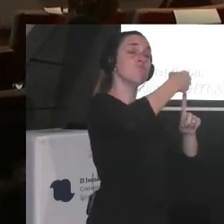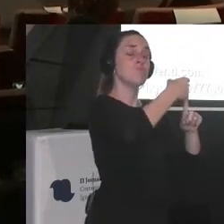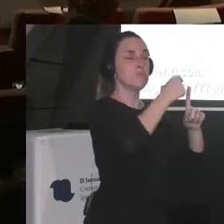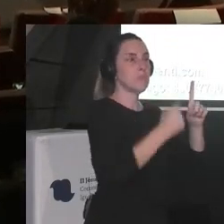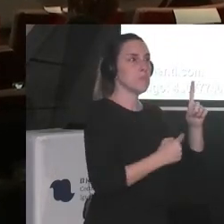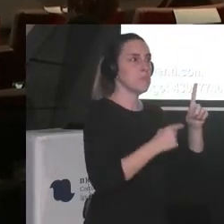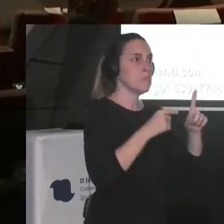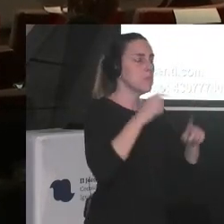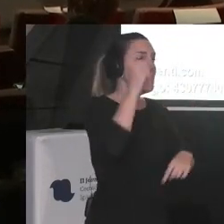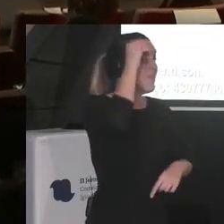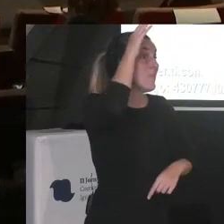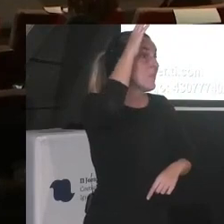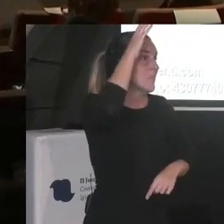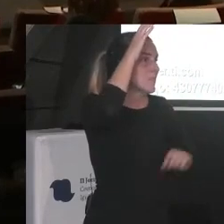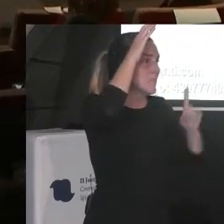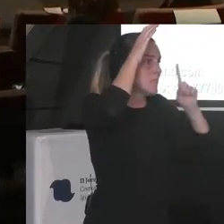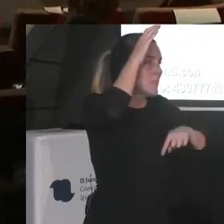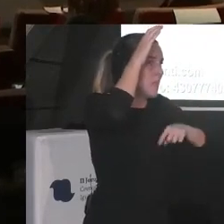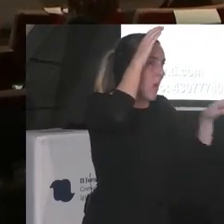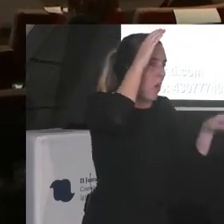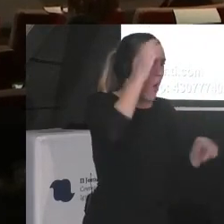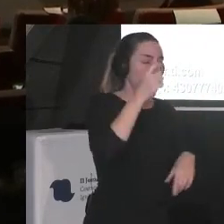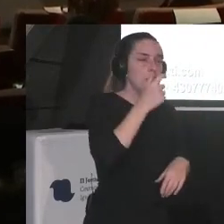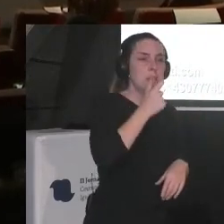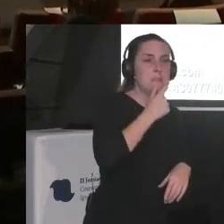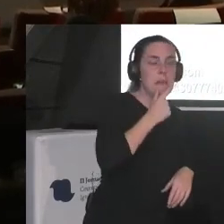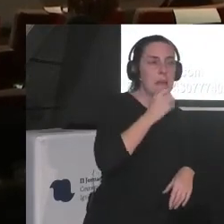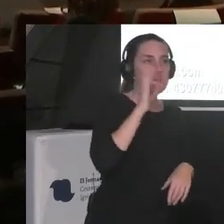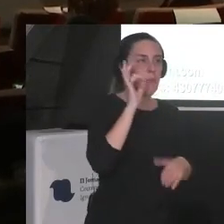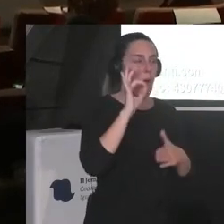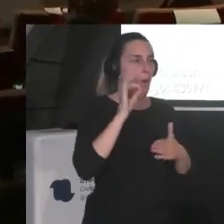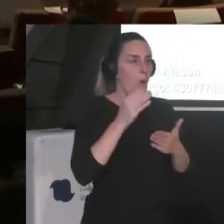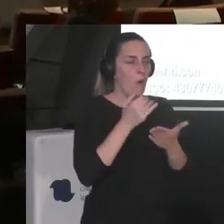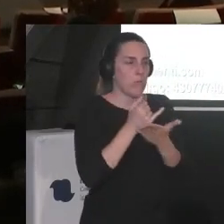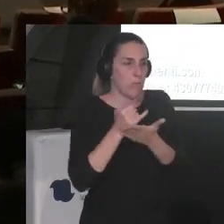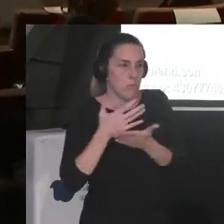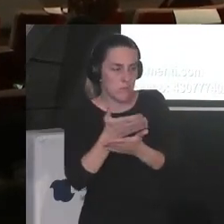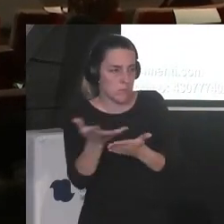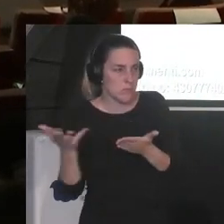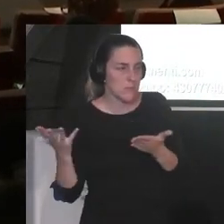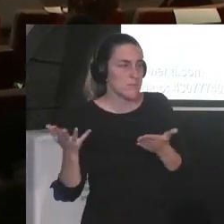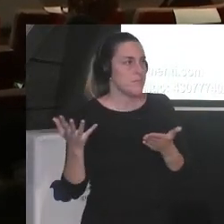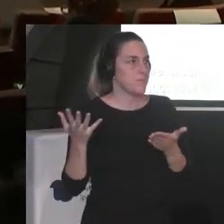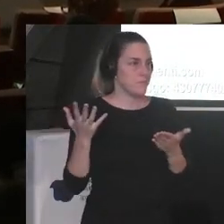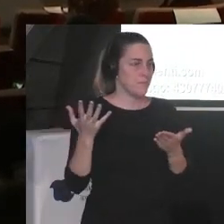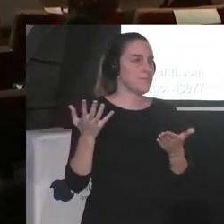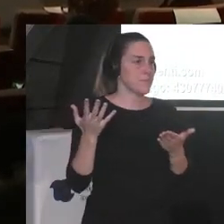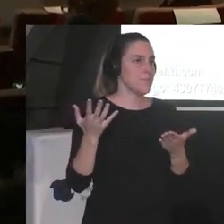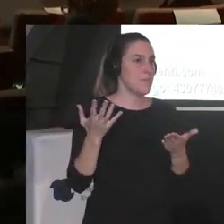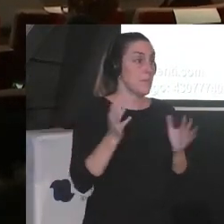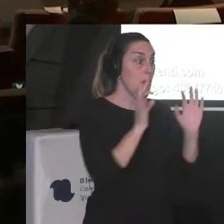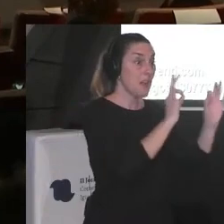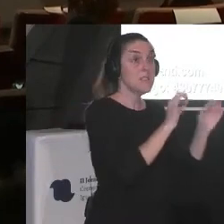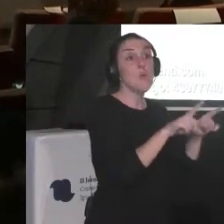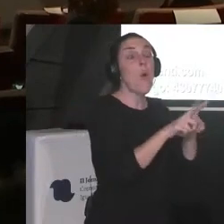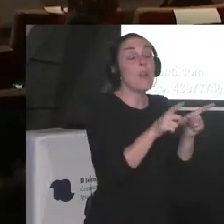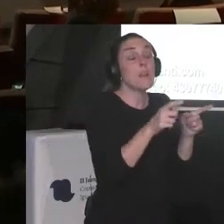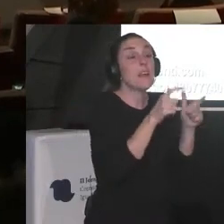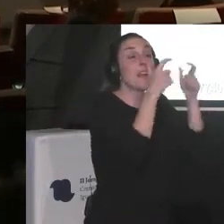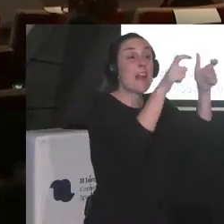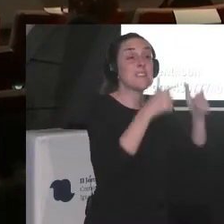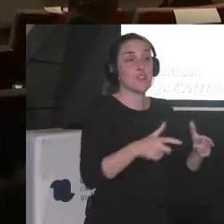conocimiento de el inglés o de no sé qué o de no sé cuánto ¿no? hay eso está eso son como las clases sociales